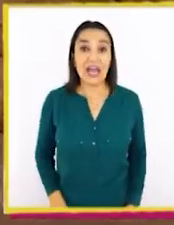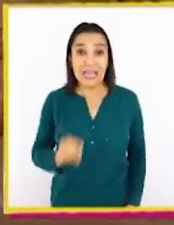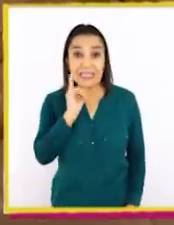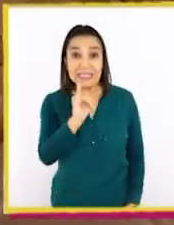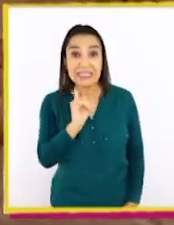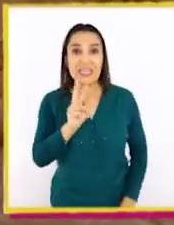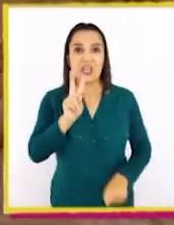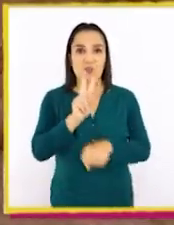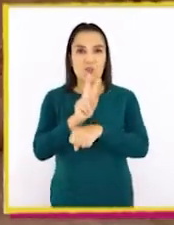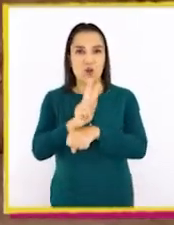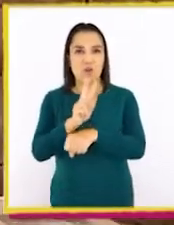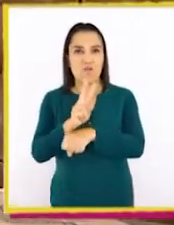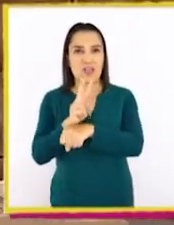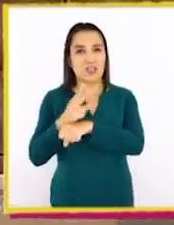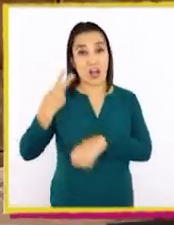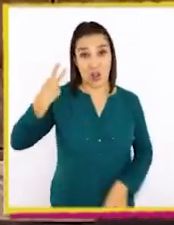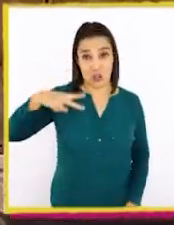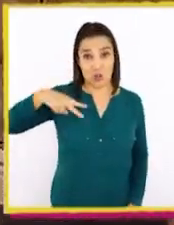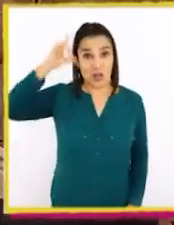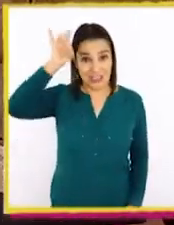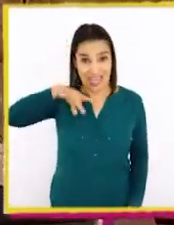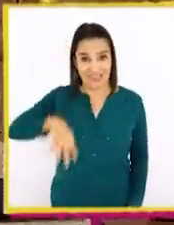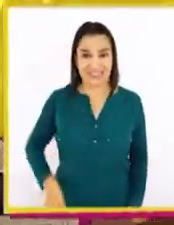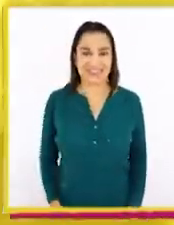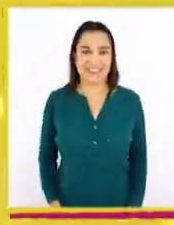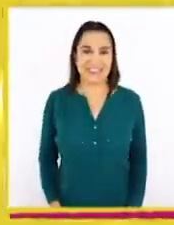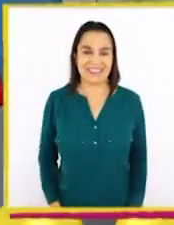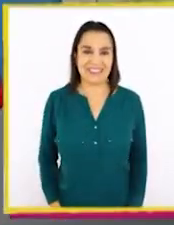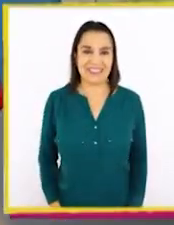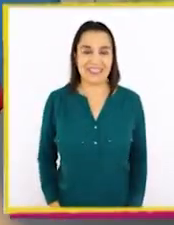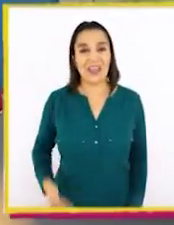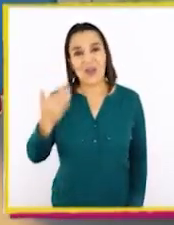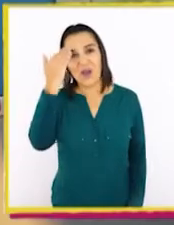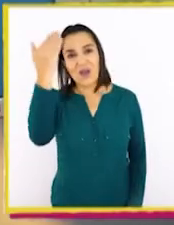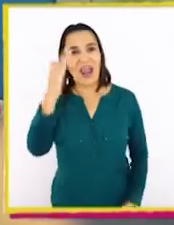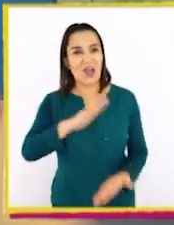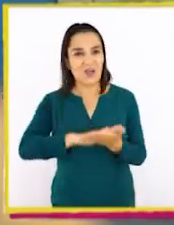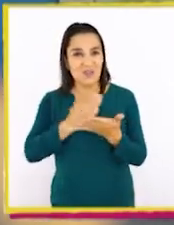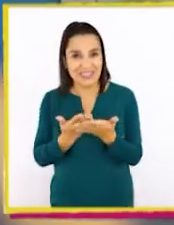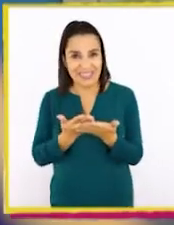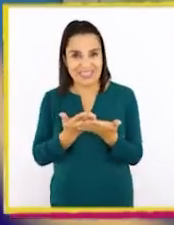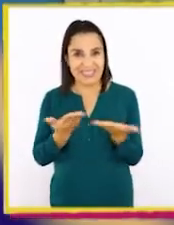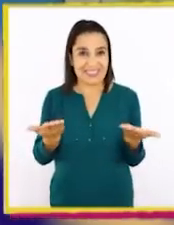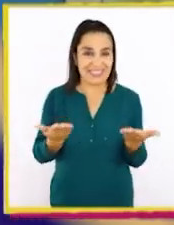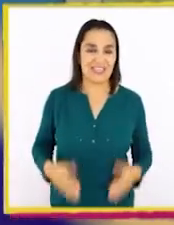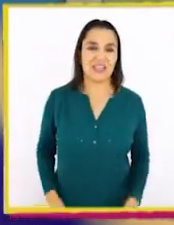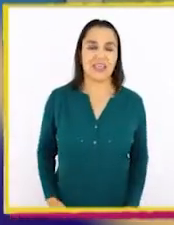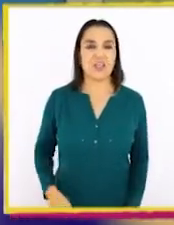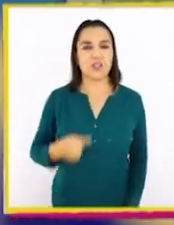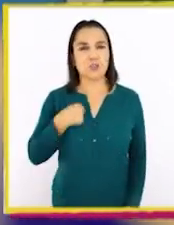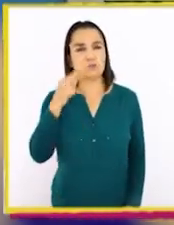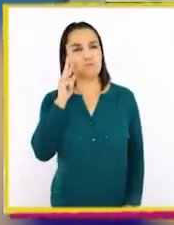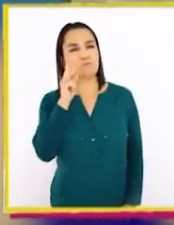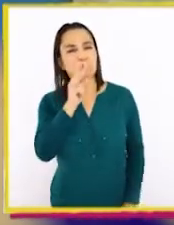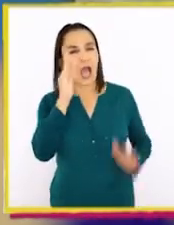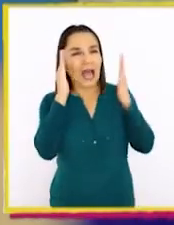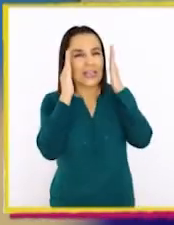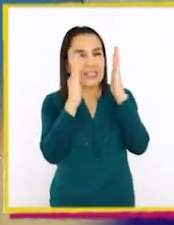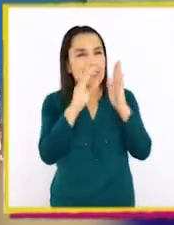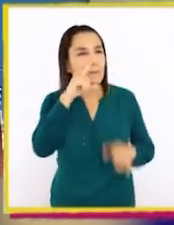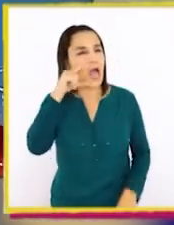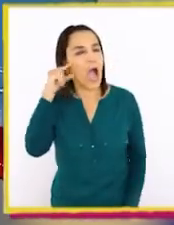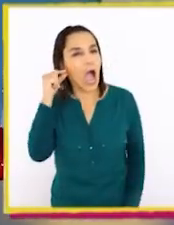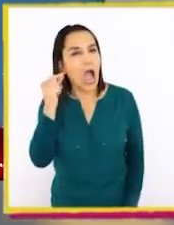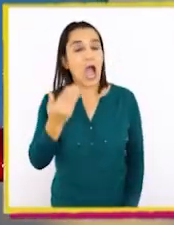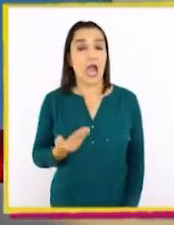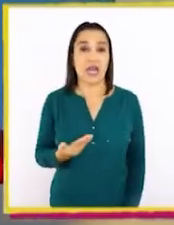¡Claro! La profesora Consuelo sabe mucho de esto. ¡Hola! ¿Cómo están? Yo estaba escuchando atentamente